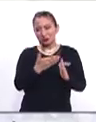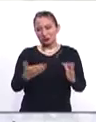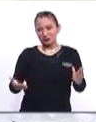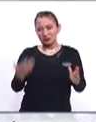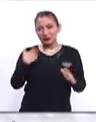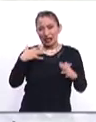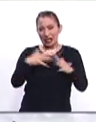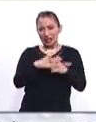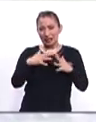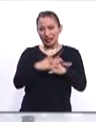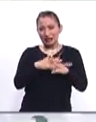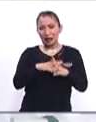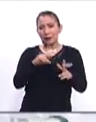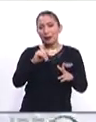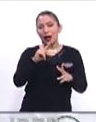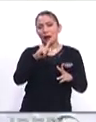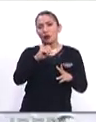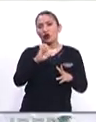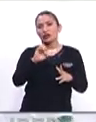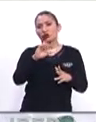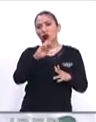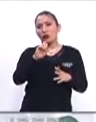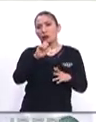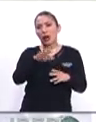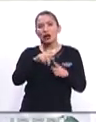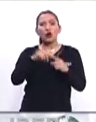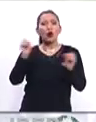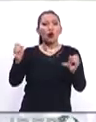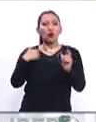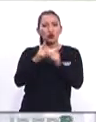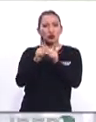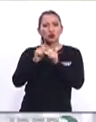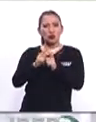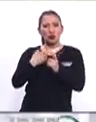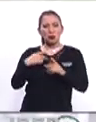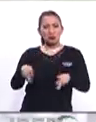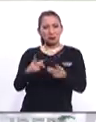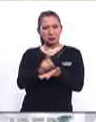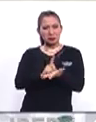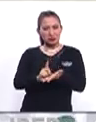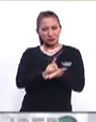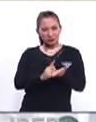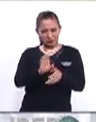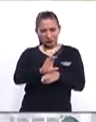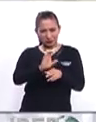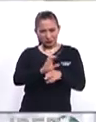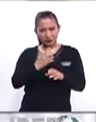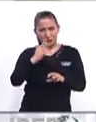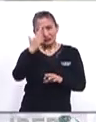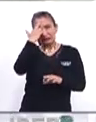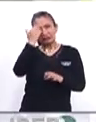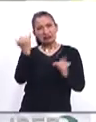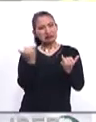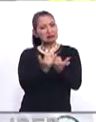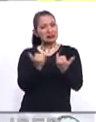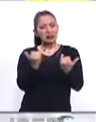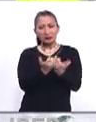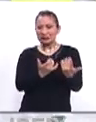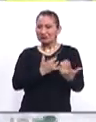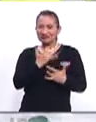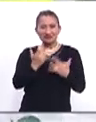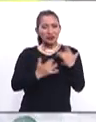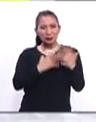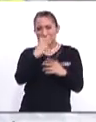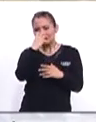la guerra de Pablo Escobar, de los grandes narcos de Colombia. Entonces se siente como